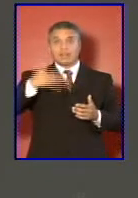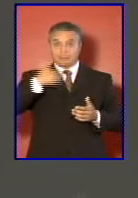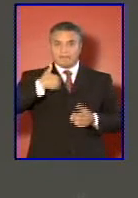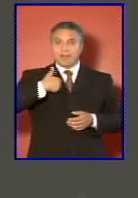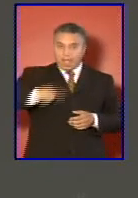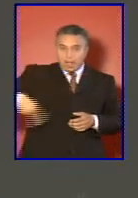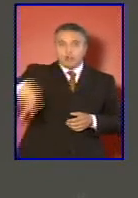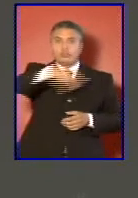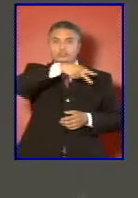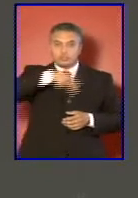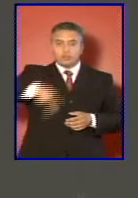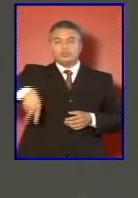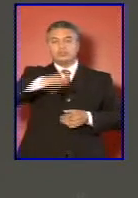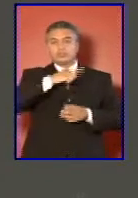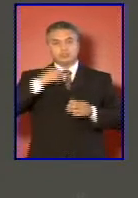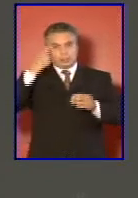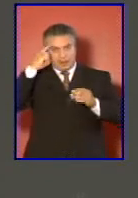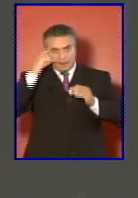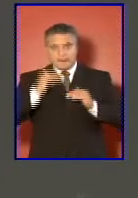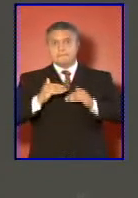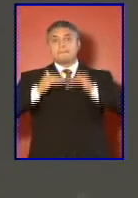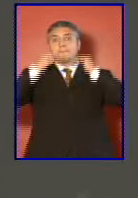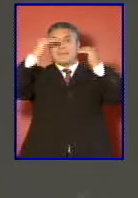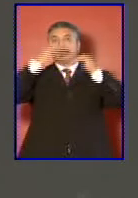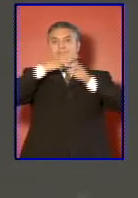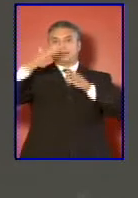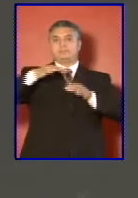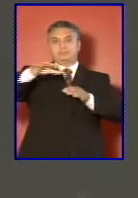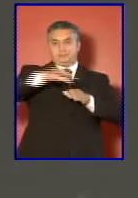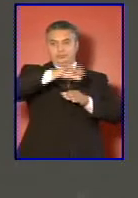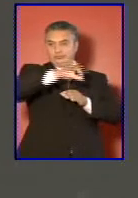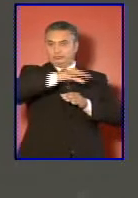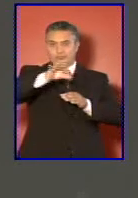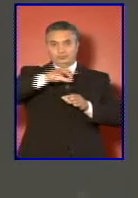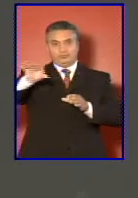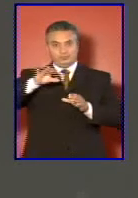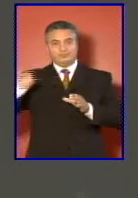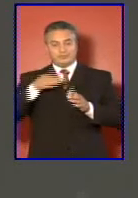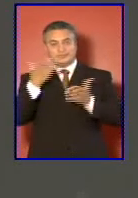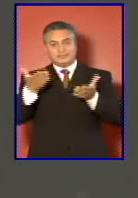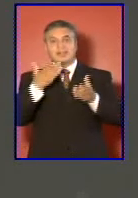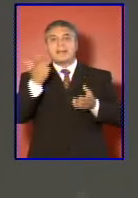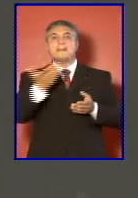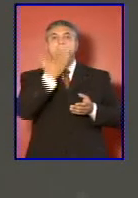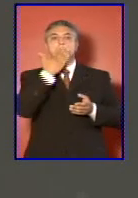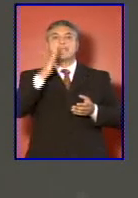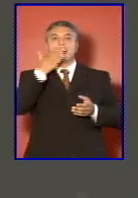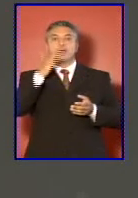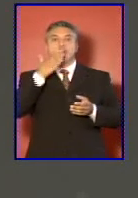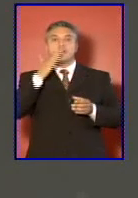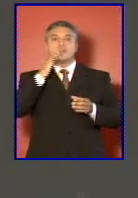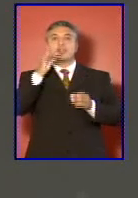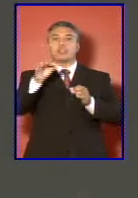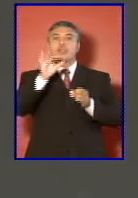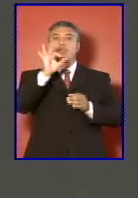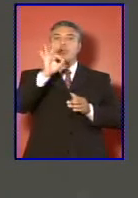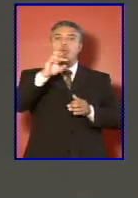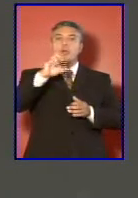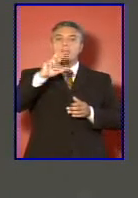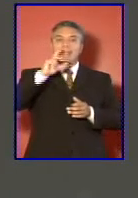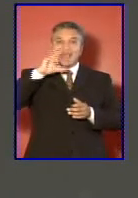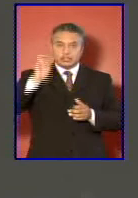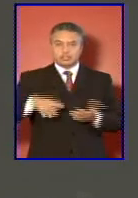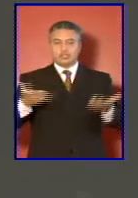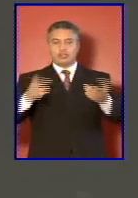los niveles de alistamiento de las instituciones mejorando sus condiciones de operación y de